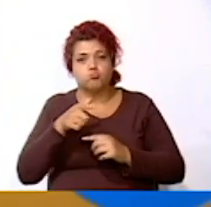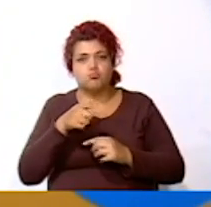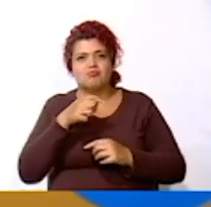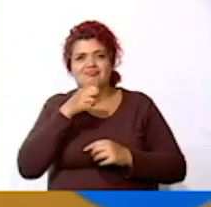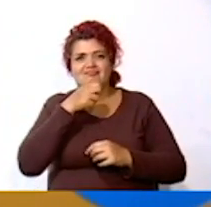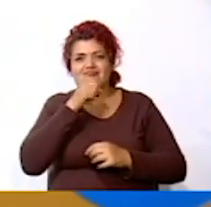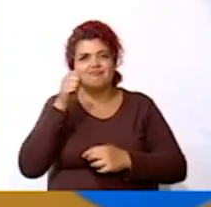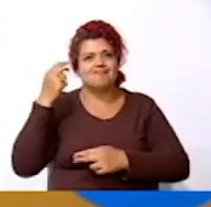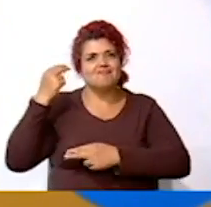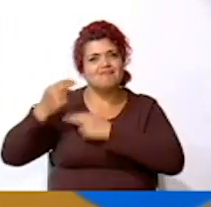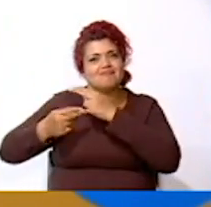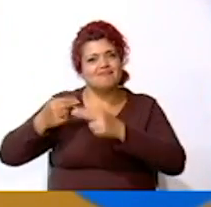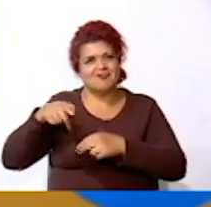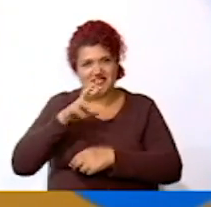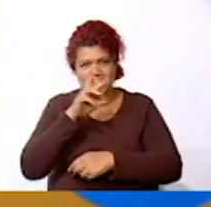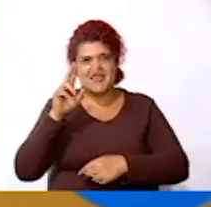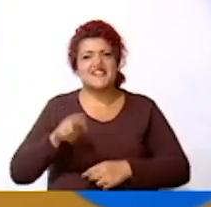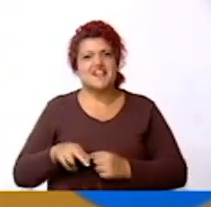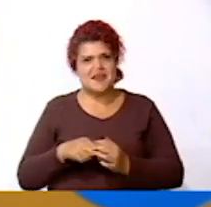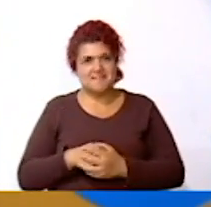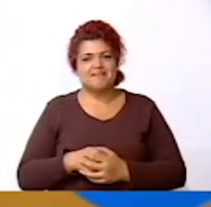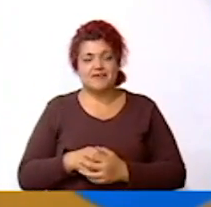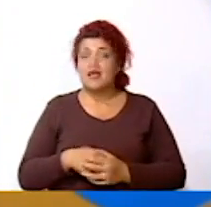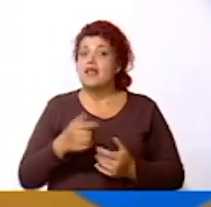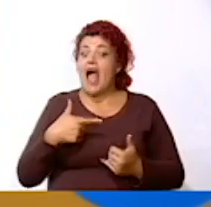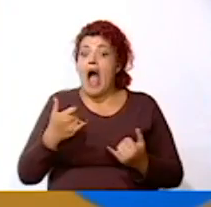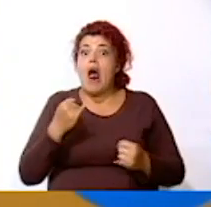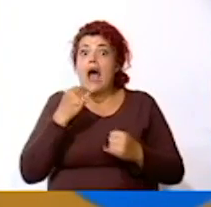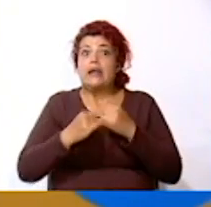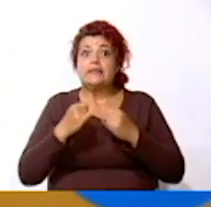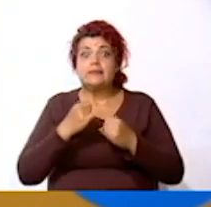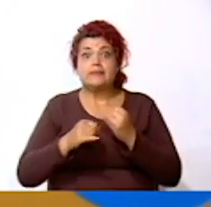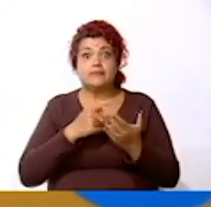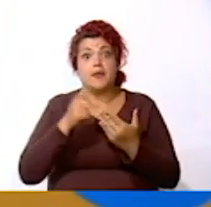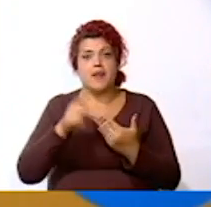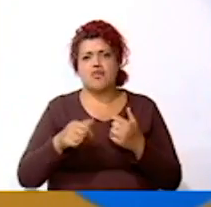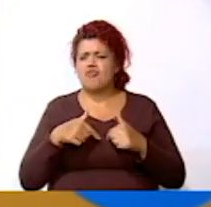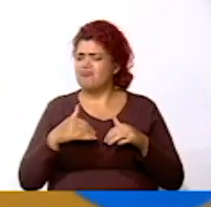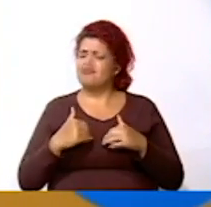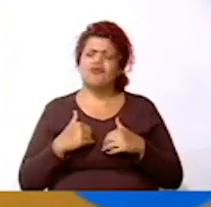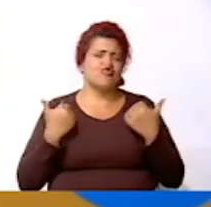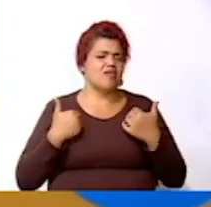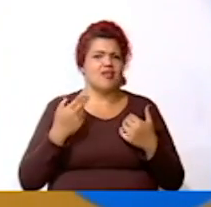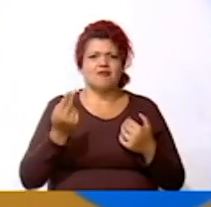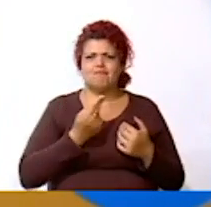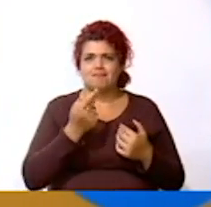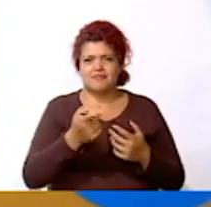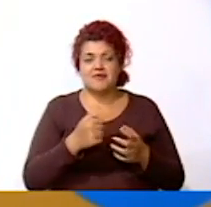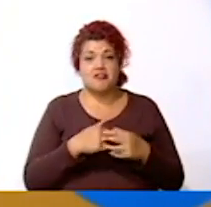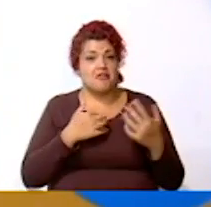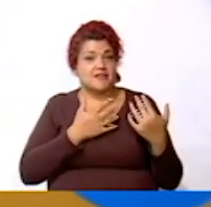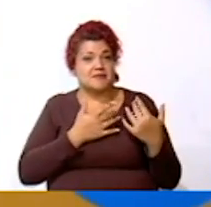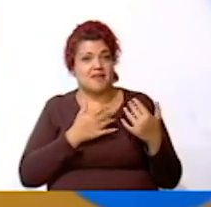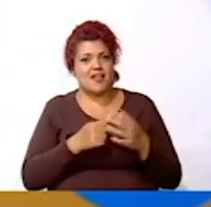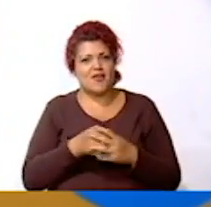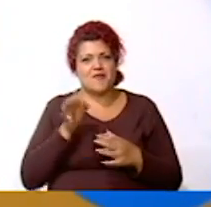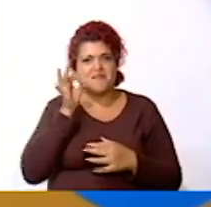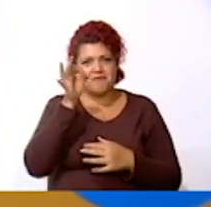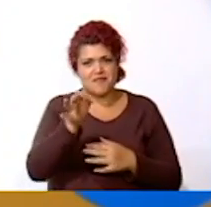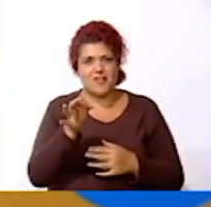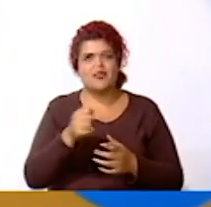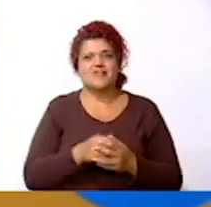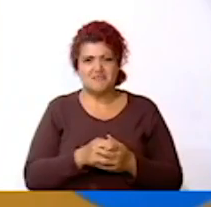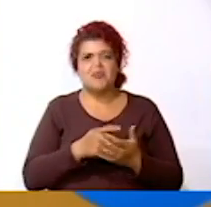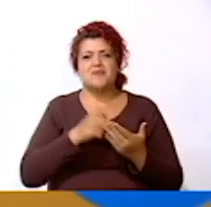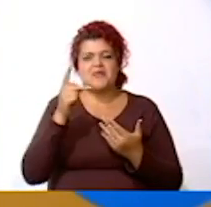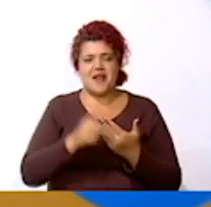bueno, hemos llegado al fin del programa Yo estoy muy contenta de haber estado con ustedes Les espero en el próximo